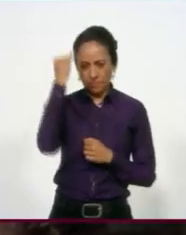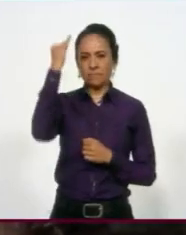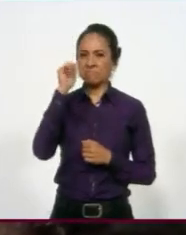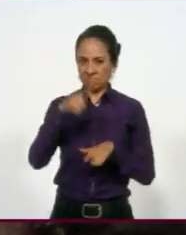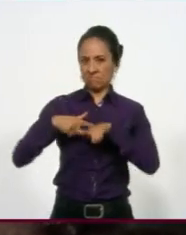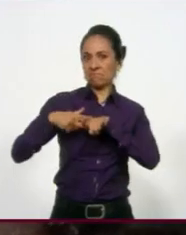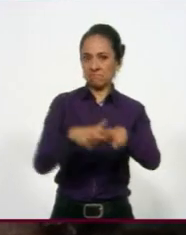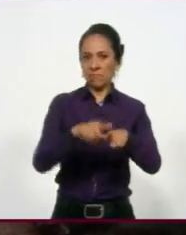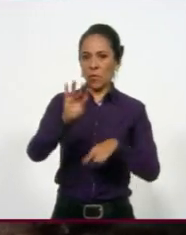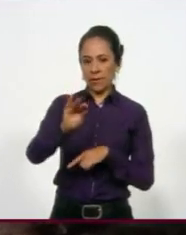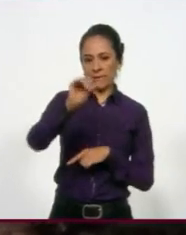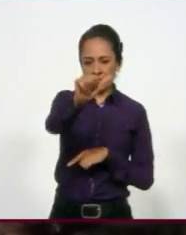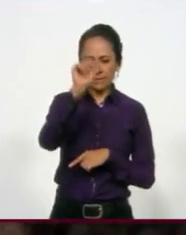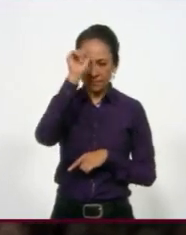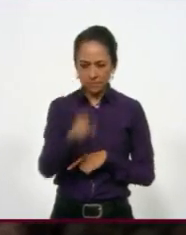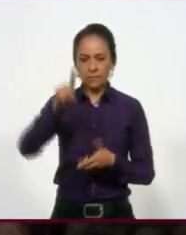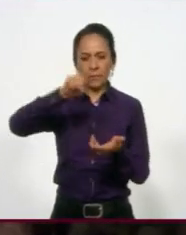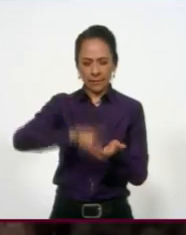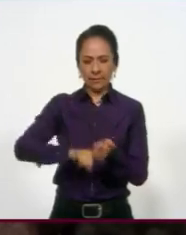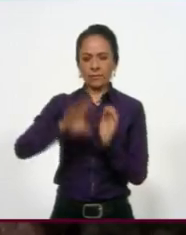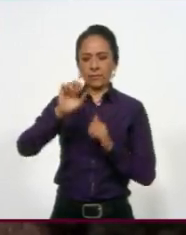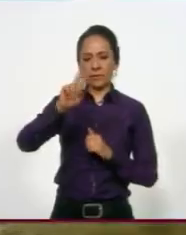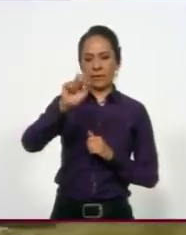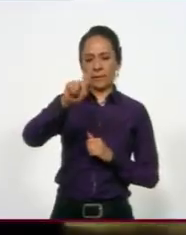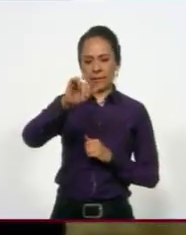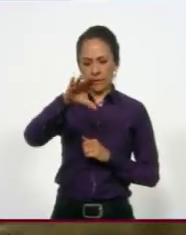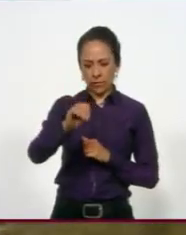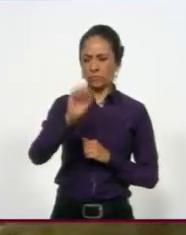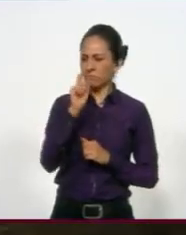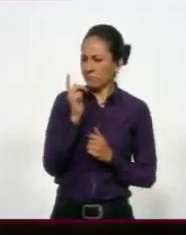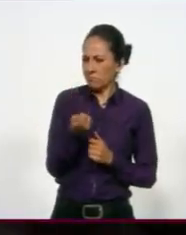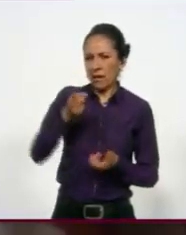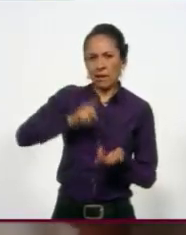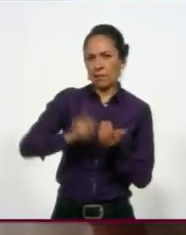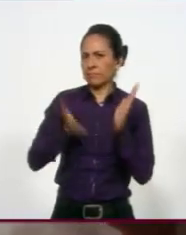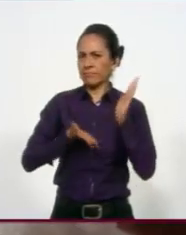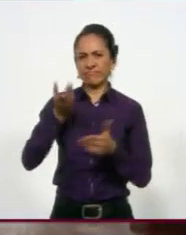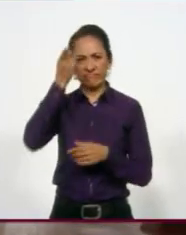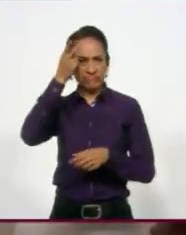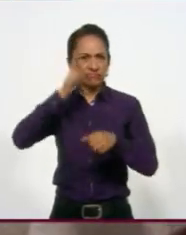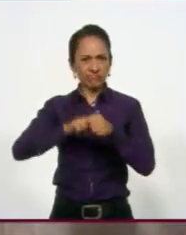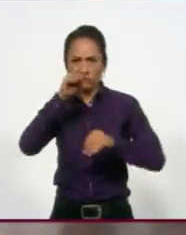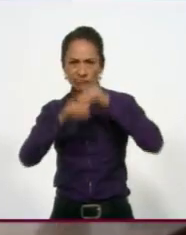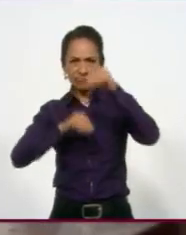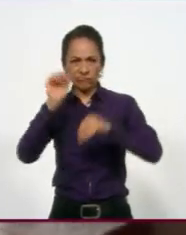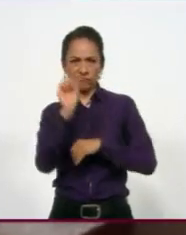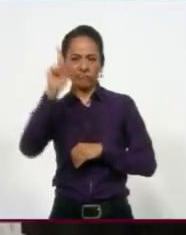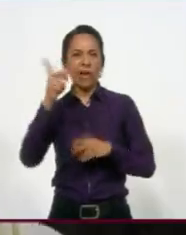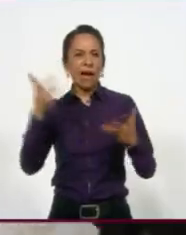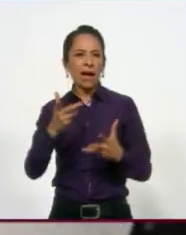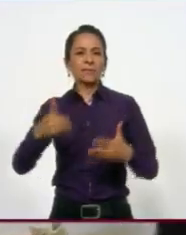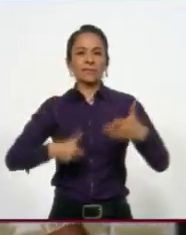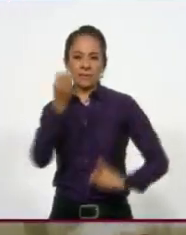edición 46 del Festival Cervantino, un ejercicio que incluye a directores escénicos profesionales para realizar obras de teatro